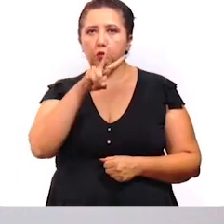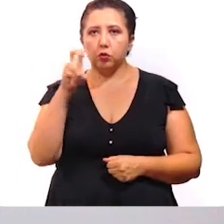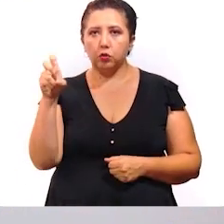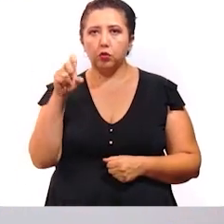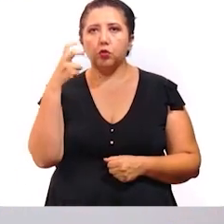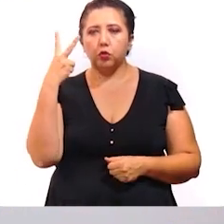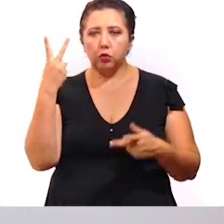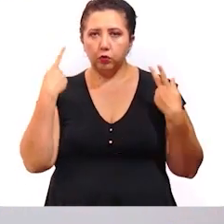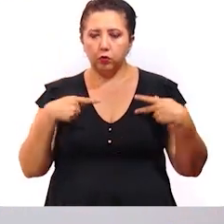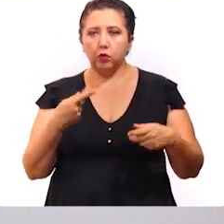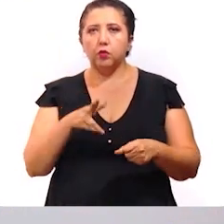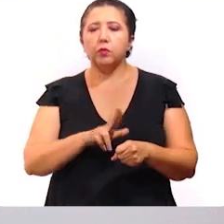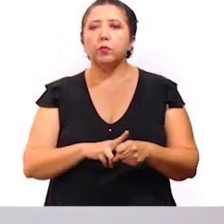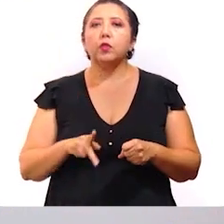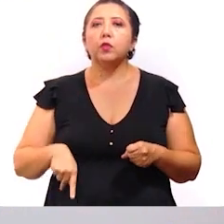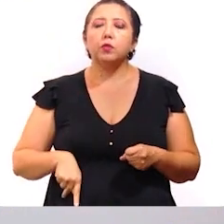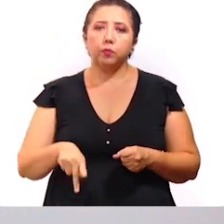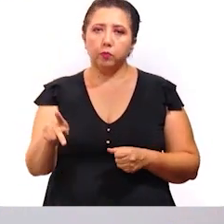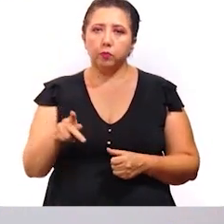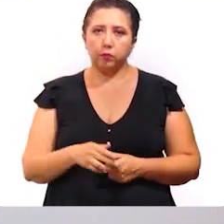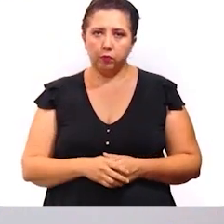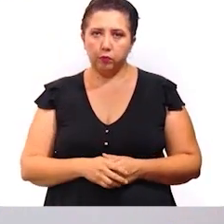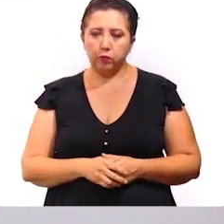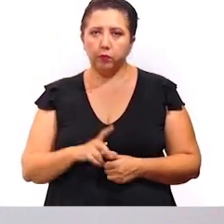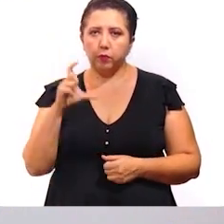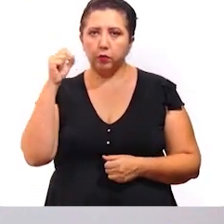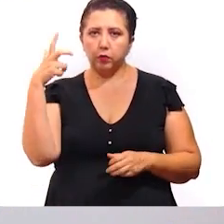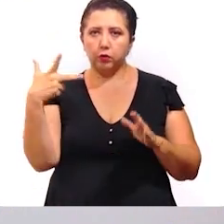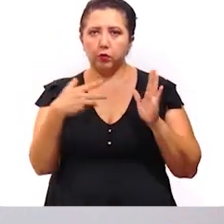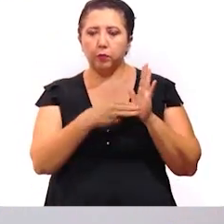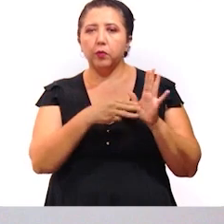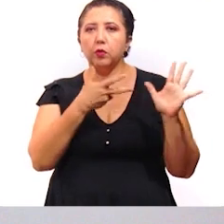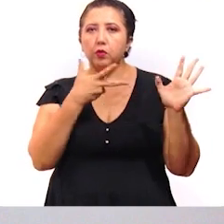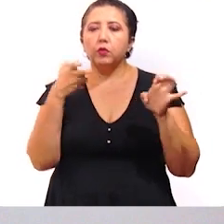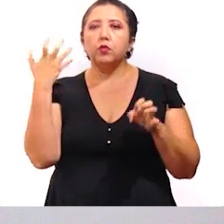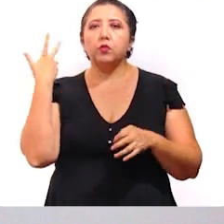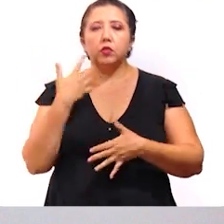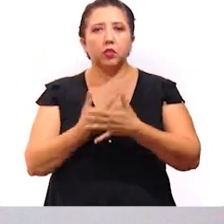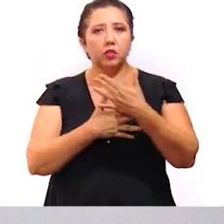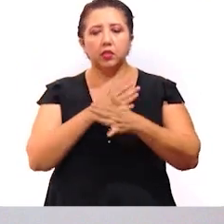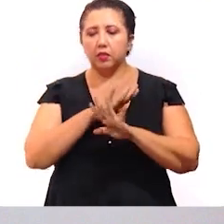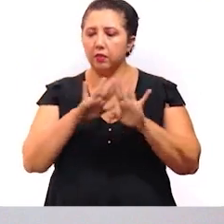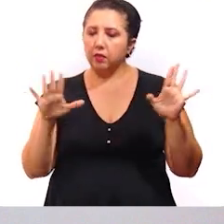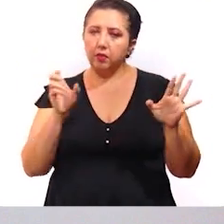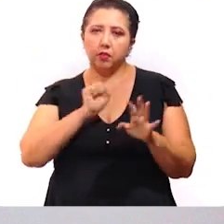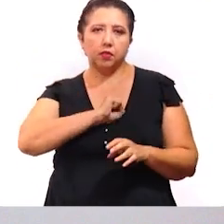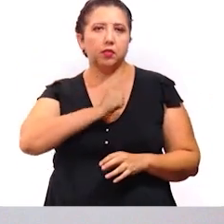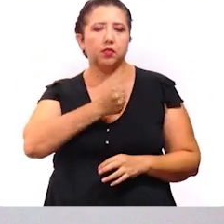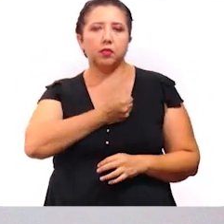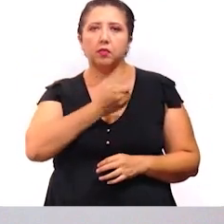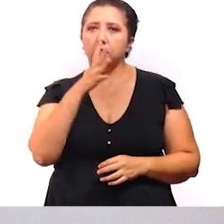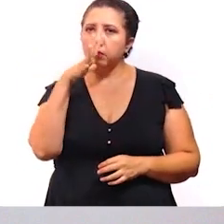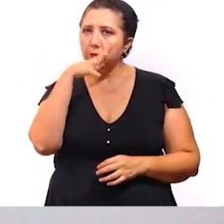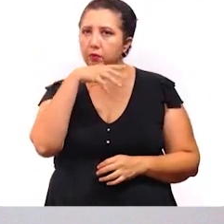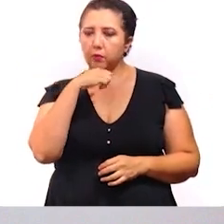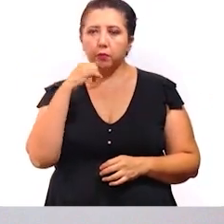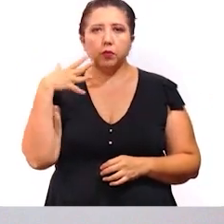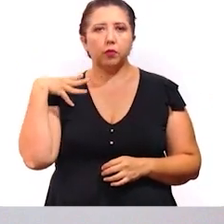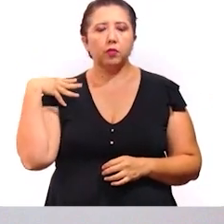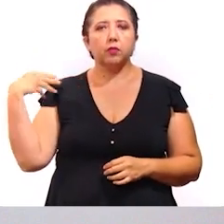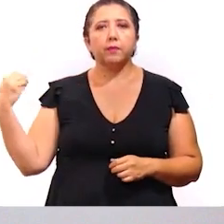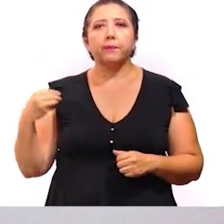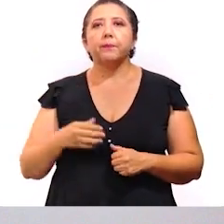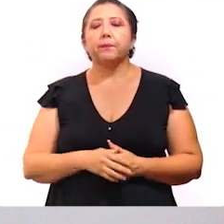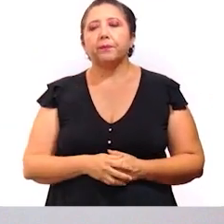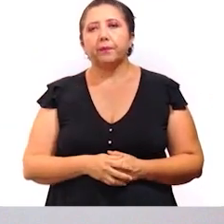202 pacientes en hospitales públicos. 28 mil 815 pacientes ya se recuperaron, no presentan síntomas ni